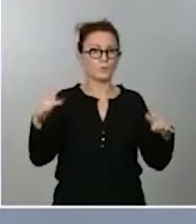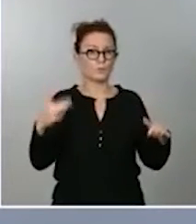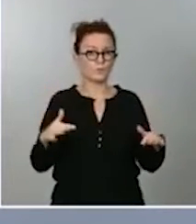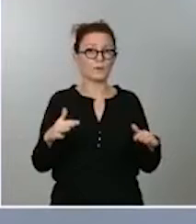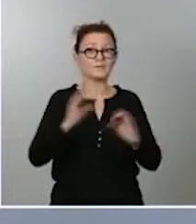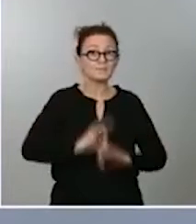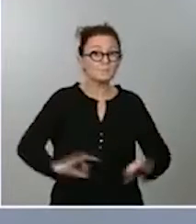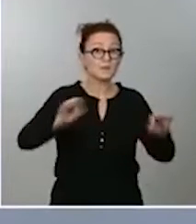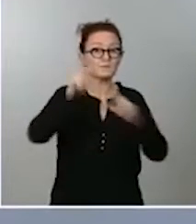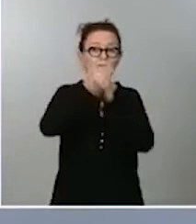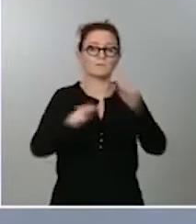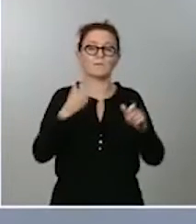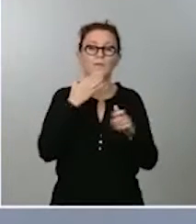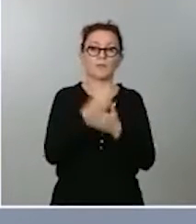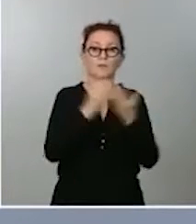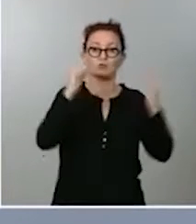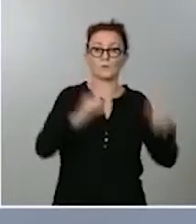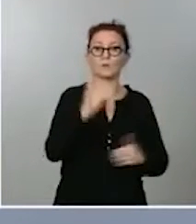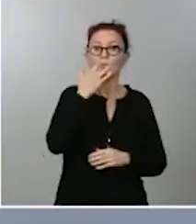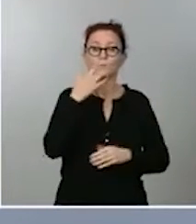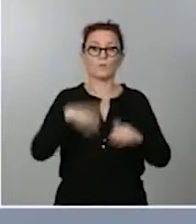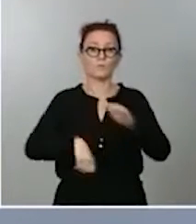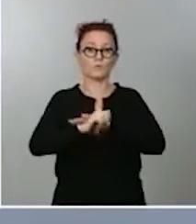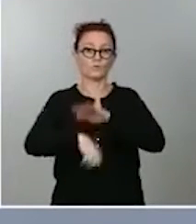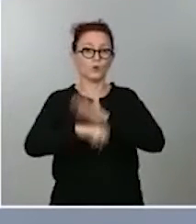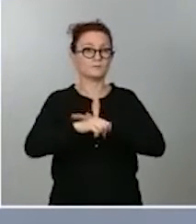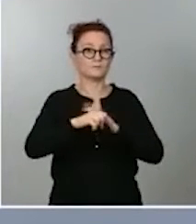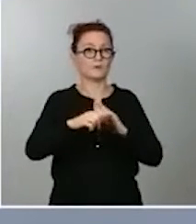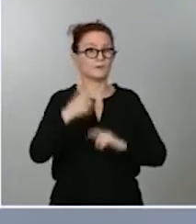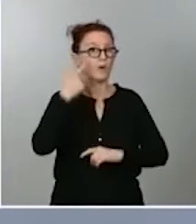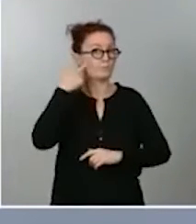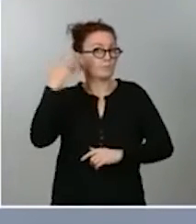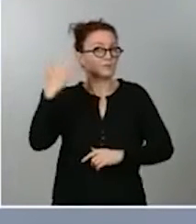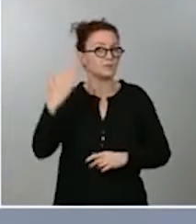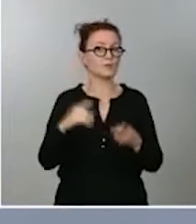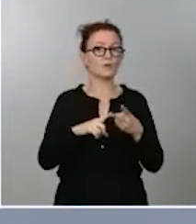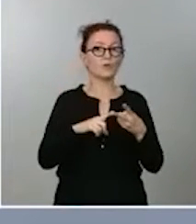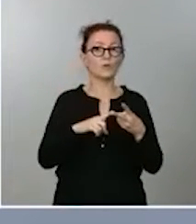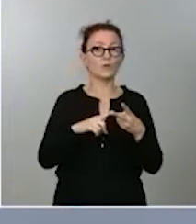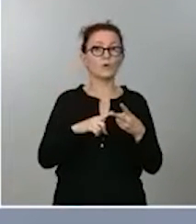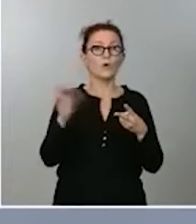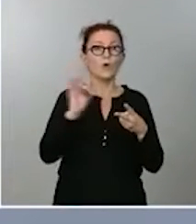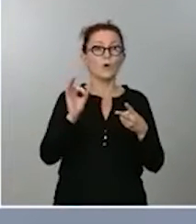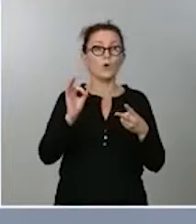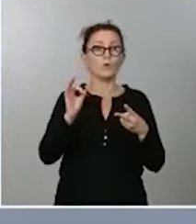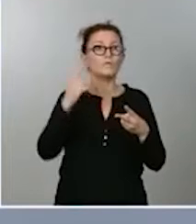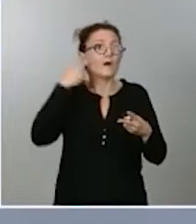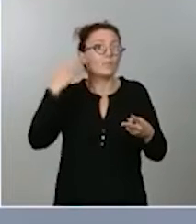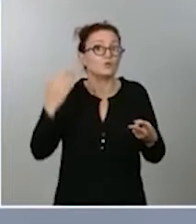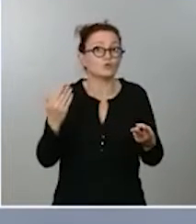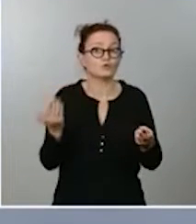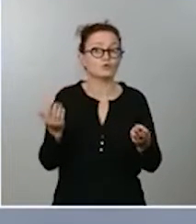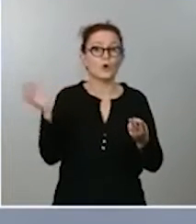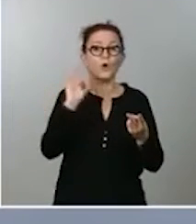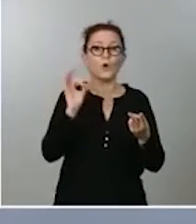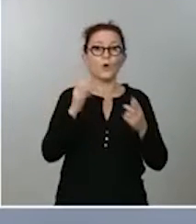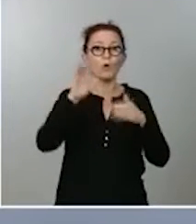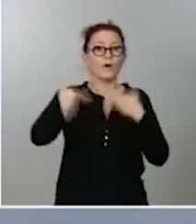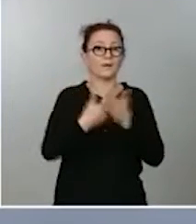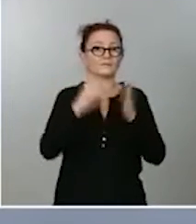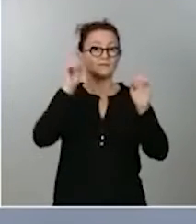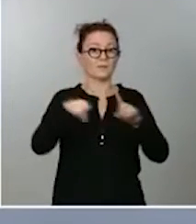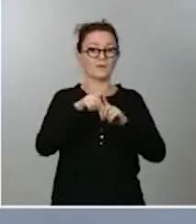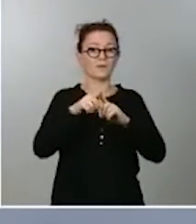menores. Pensemos en futbolistas de reconocido prestigio, pensemos en personajes famosos o incluso en personajes de ficción con los que se